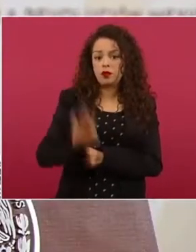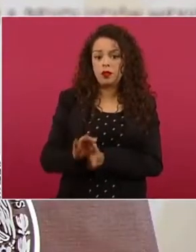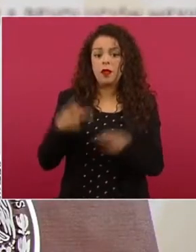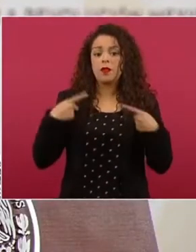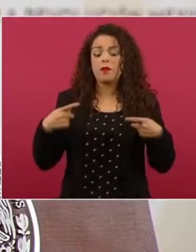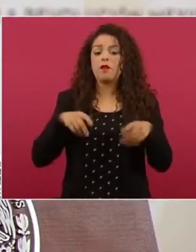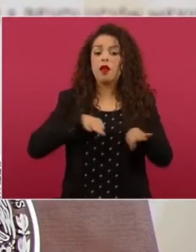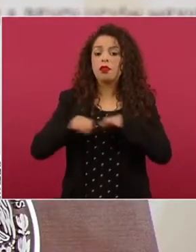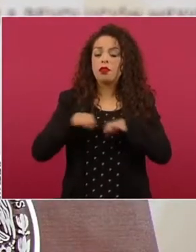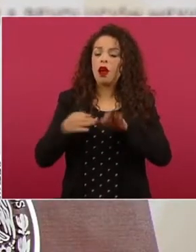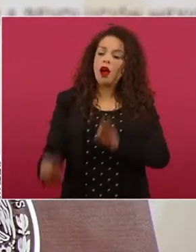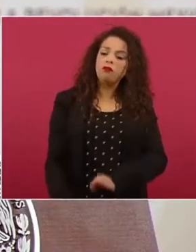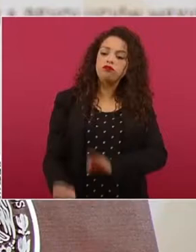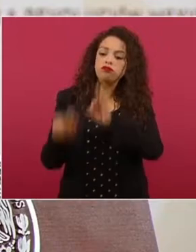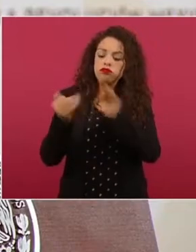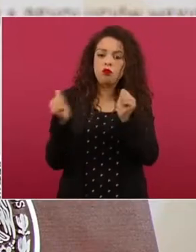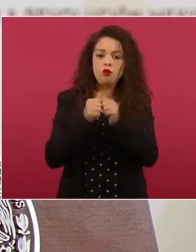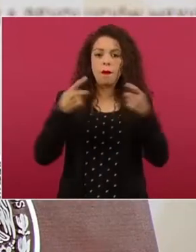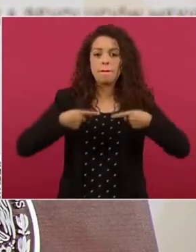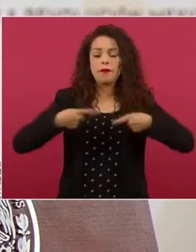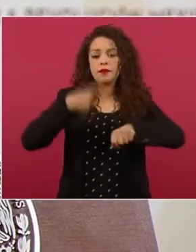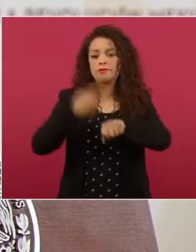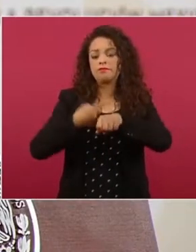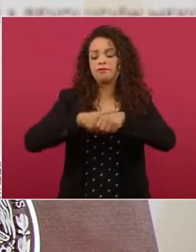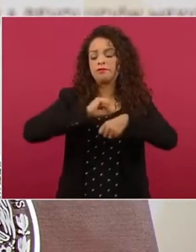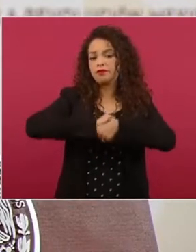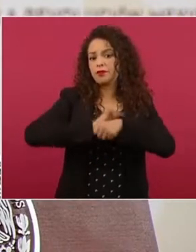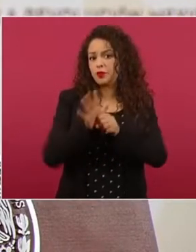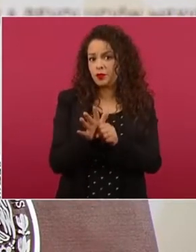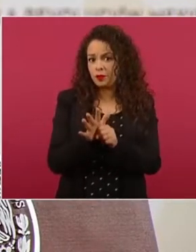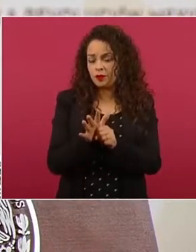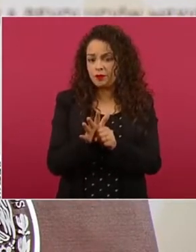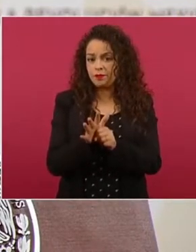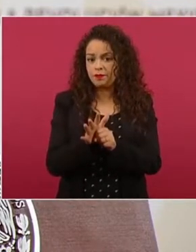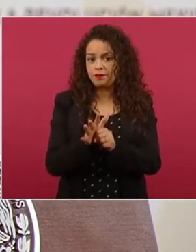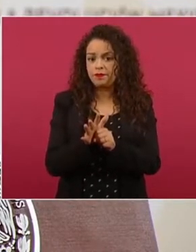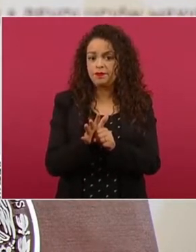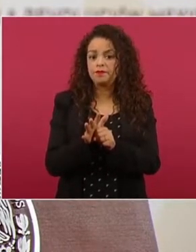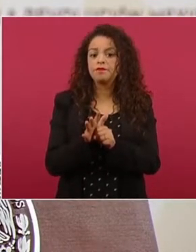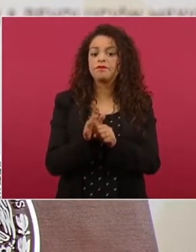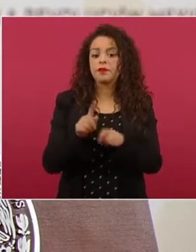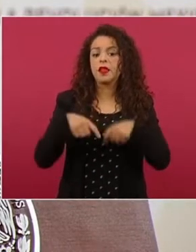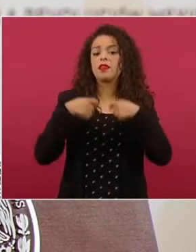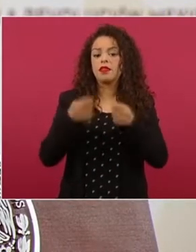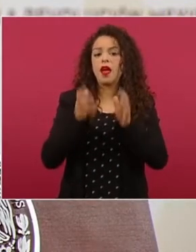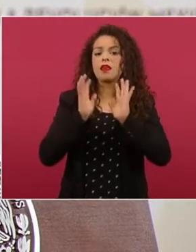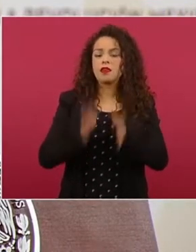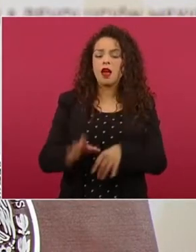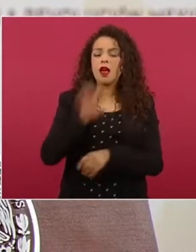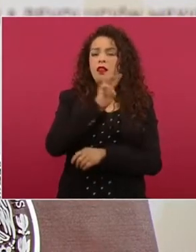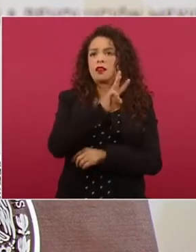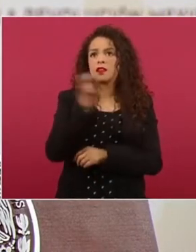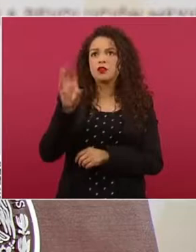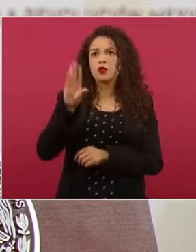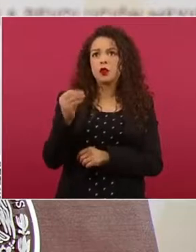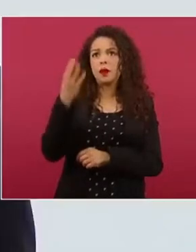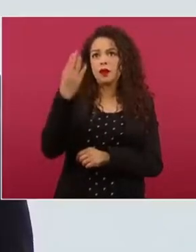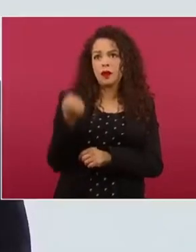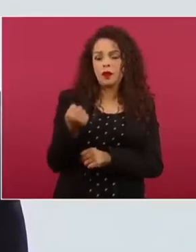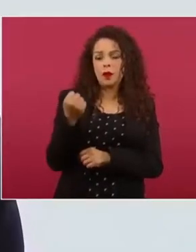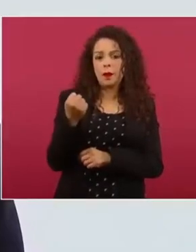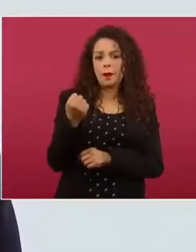directa de la pandemia de COVID-19, el cual se ha otorgado a 399 mil nueve